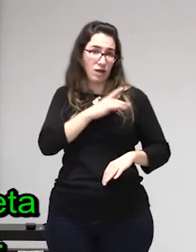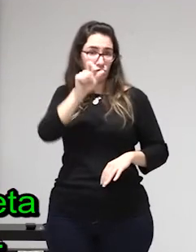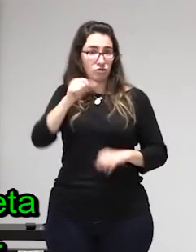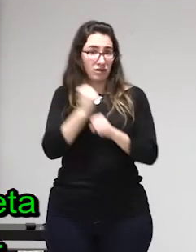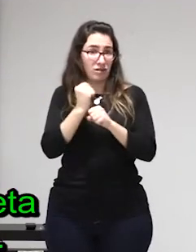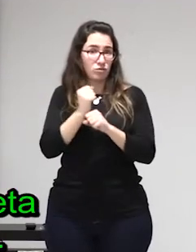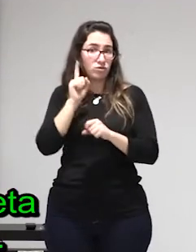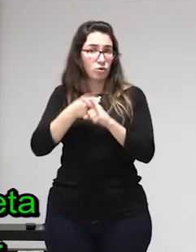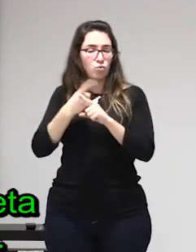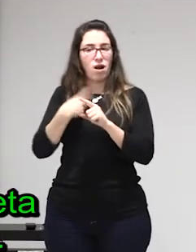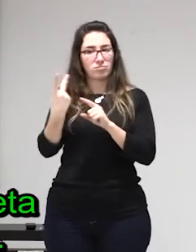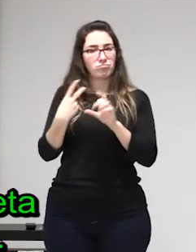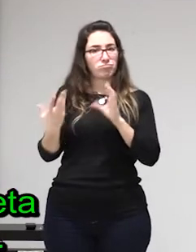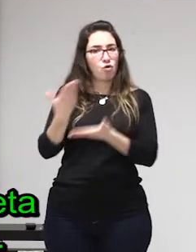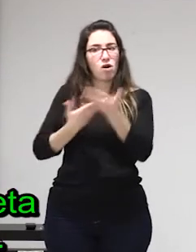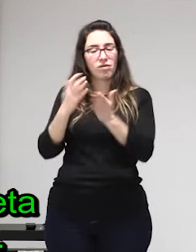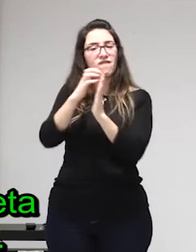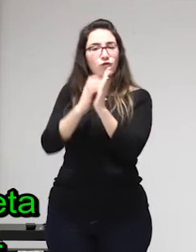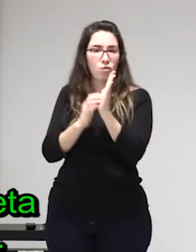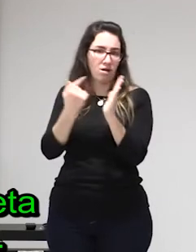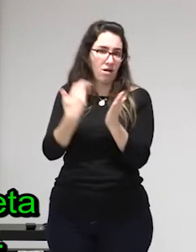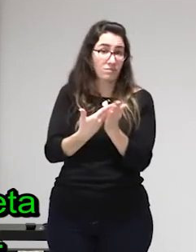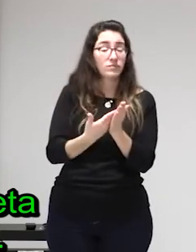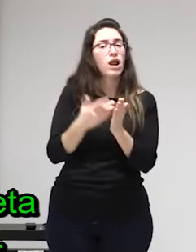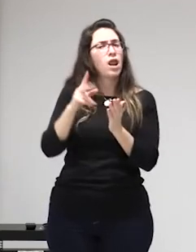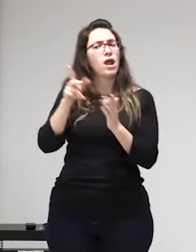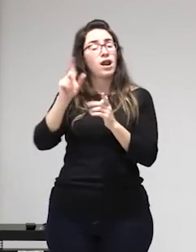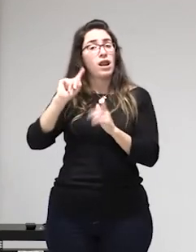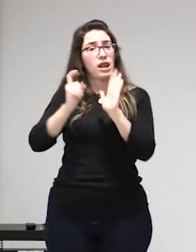esa es la que es considerada por Xeneta y esa es la que acaba yendo a la cárcel